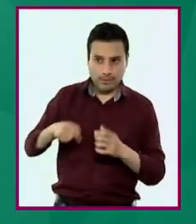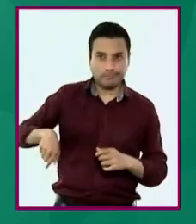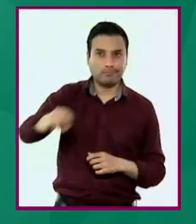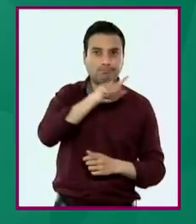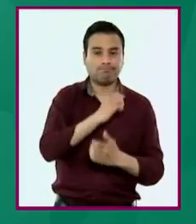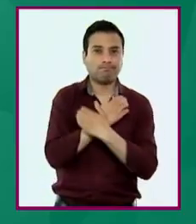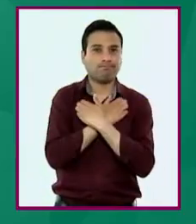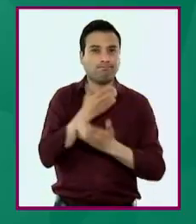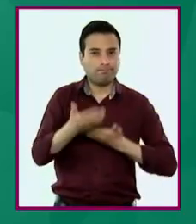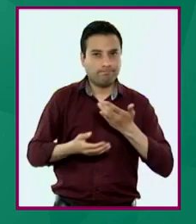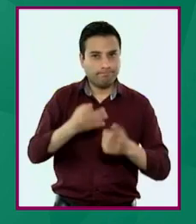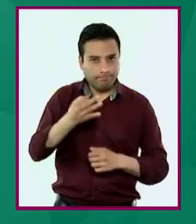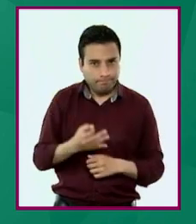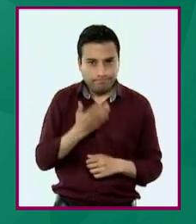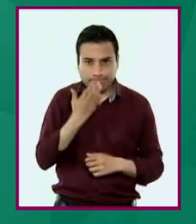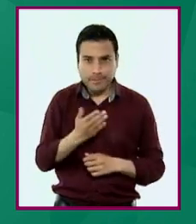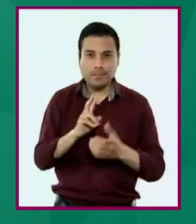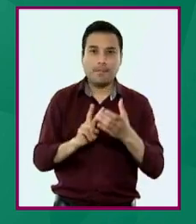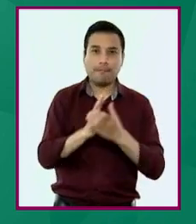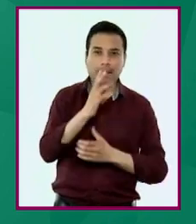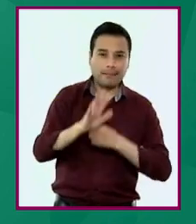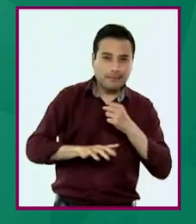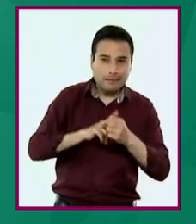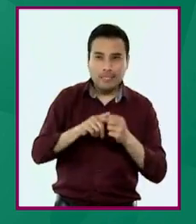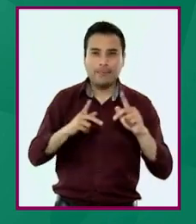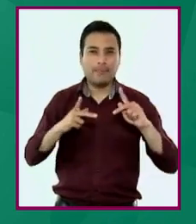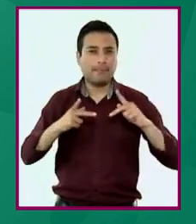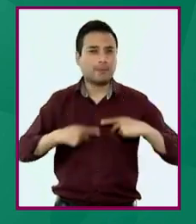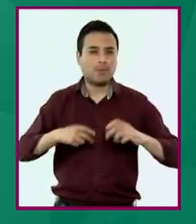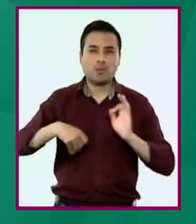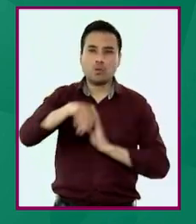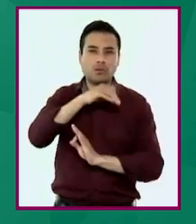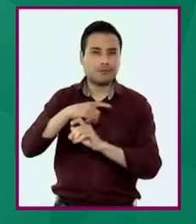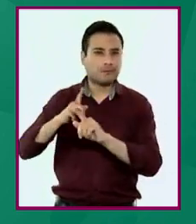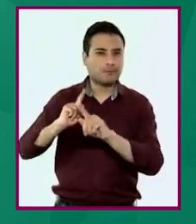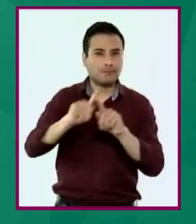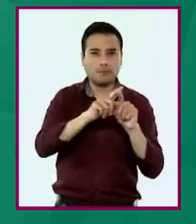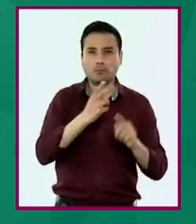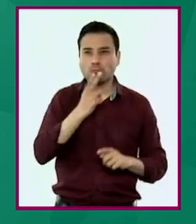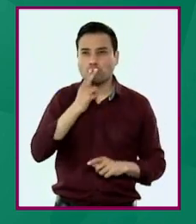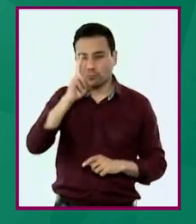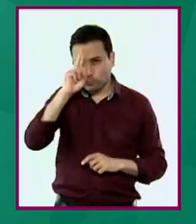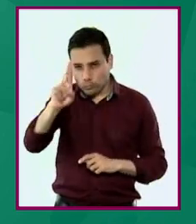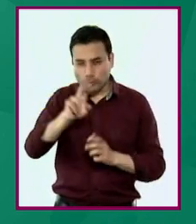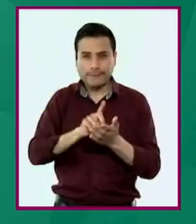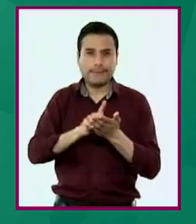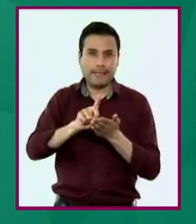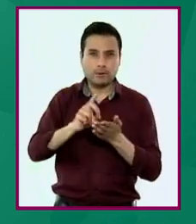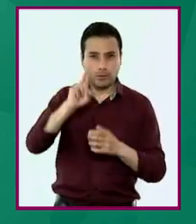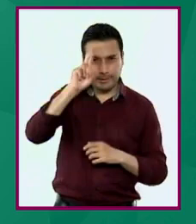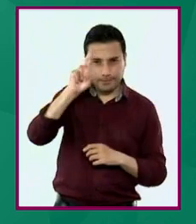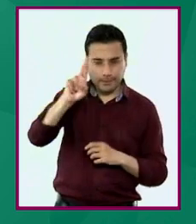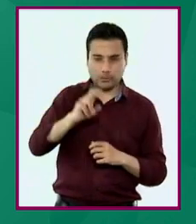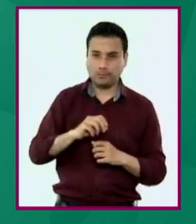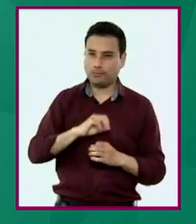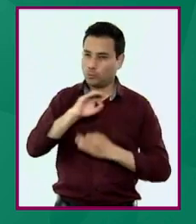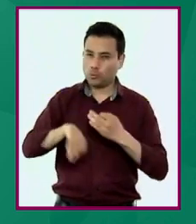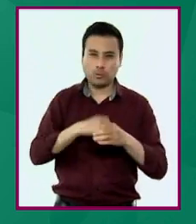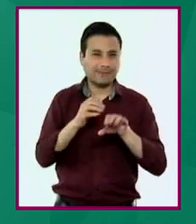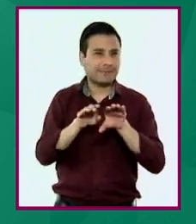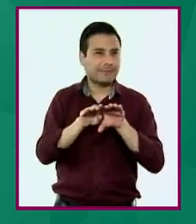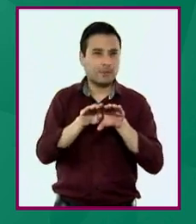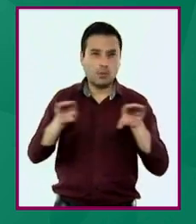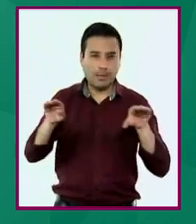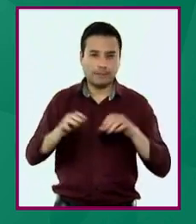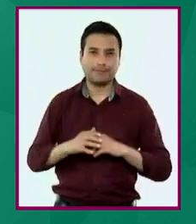construcción de una ciudadanía respetuosa de la diversidad en la que se garanticen la igualdad de derechos y oportunidades de